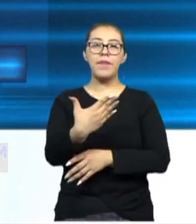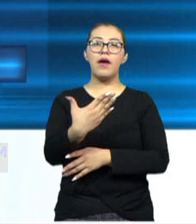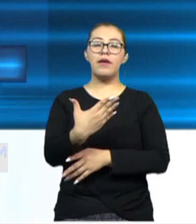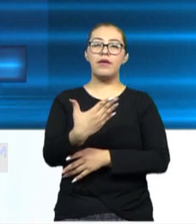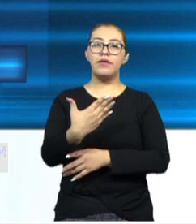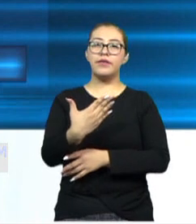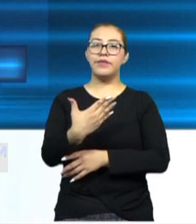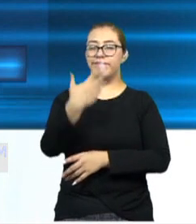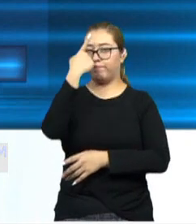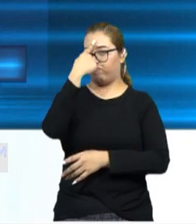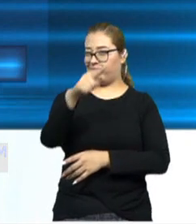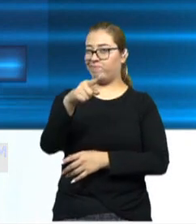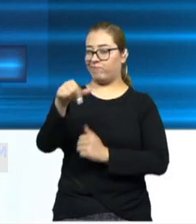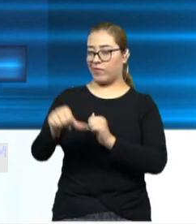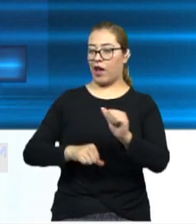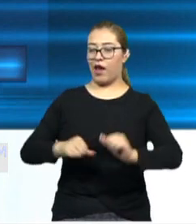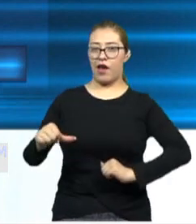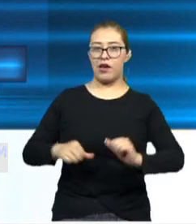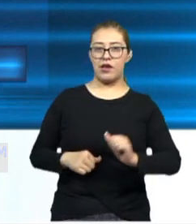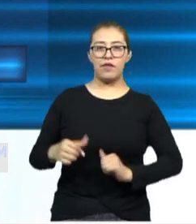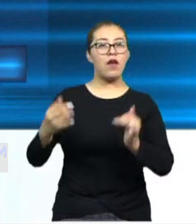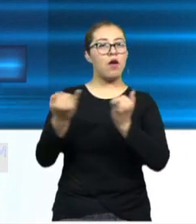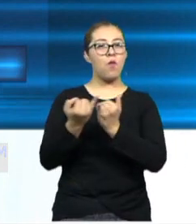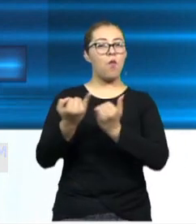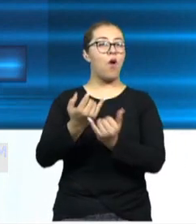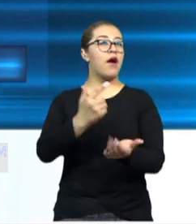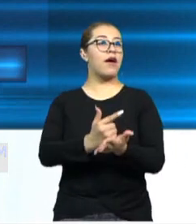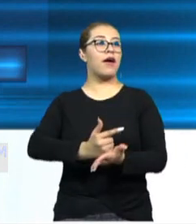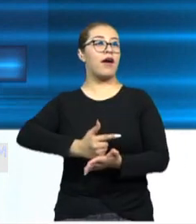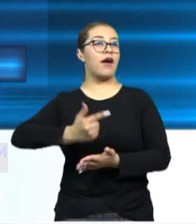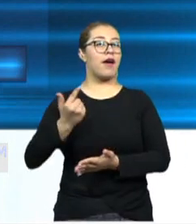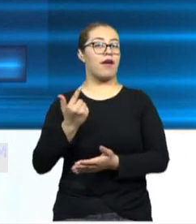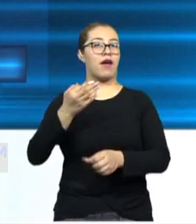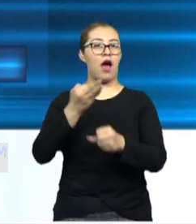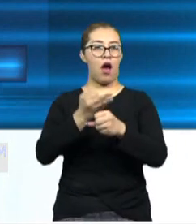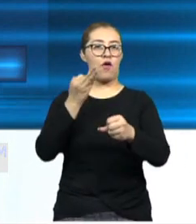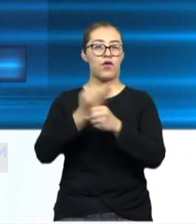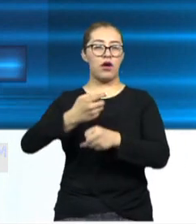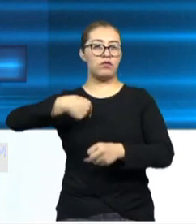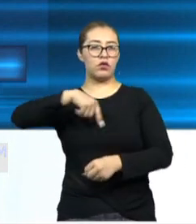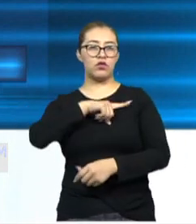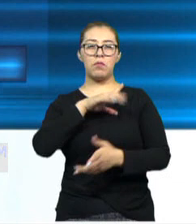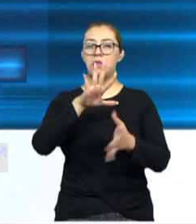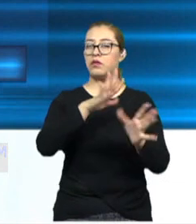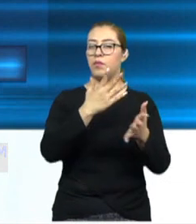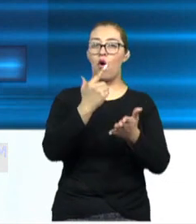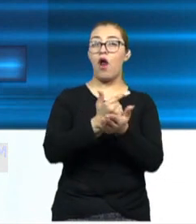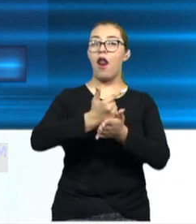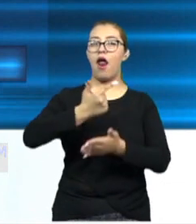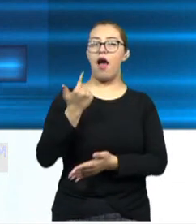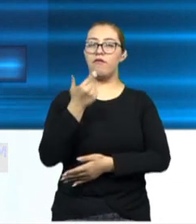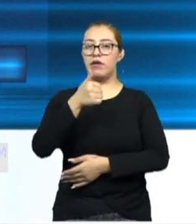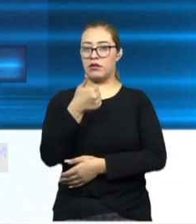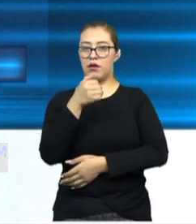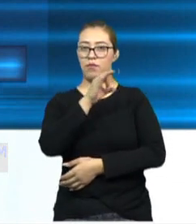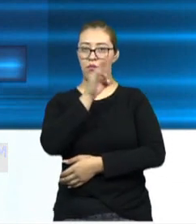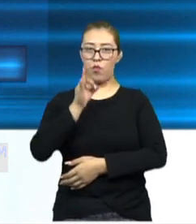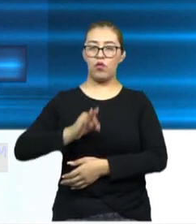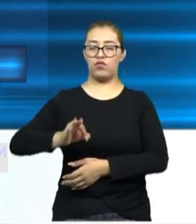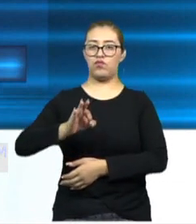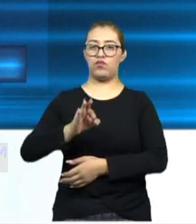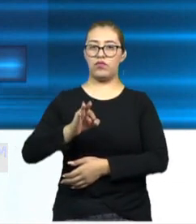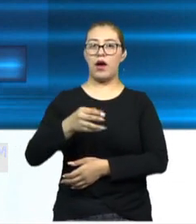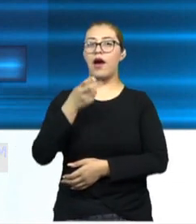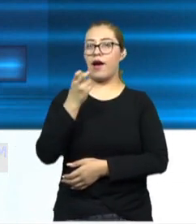estas actividades. También la letalidad, en este momento nuestra letalidad anda alrededor del 6% y pues